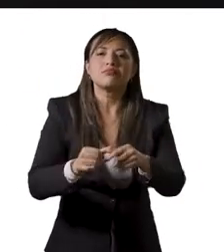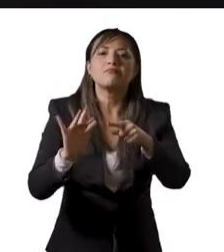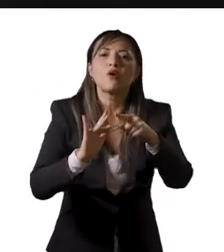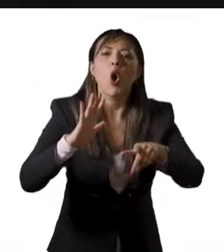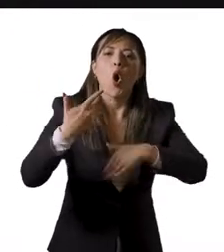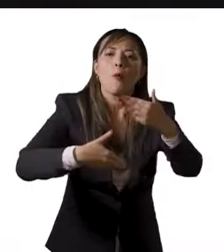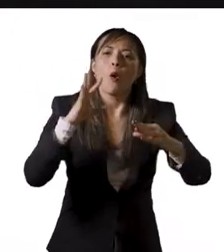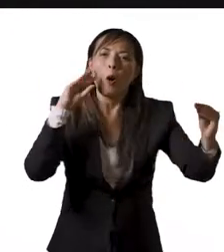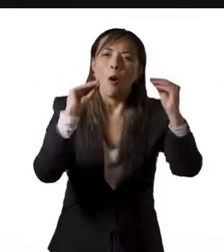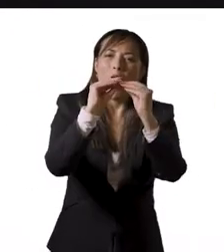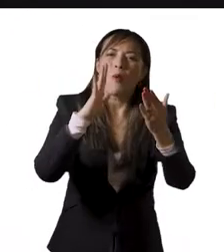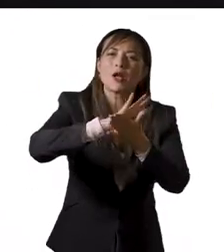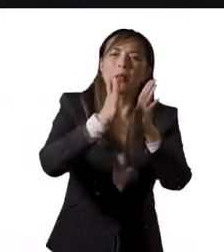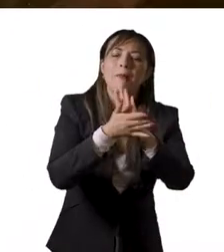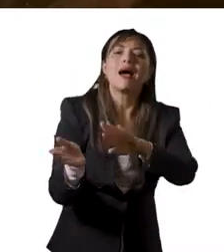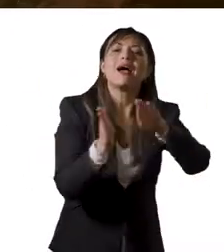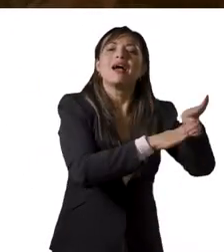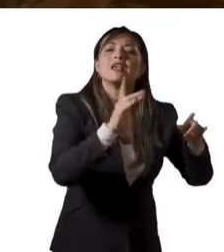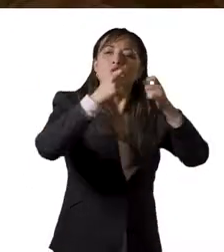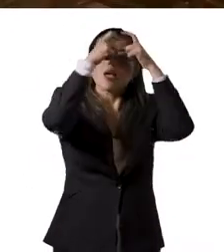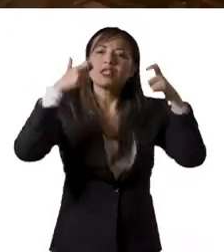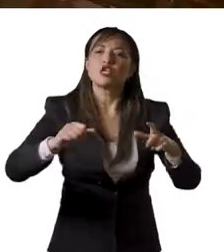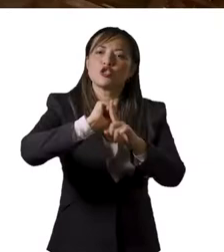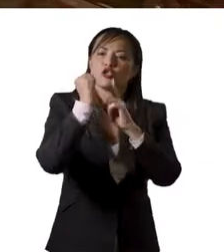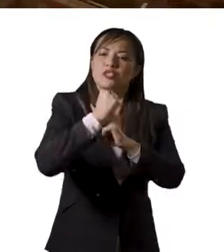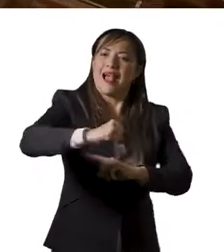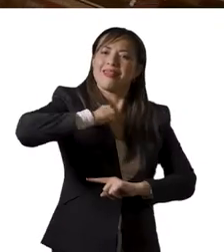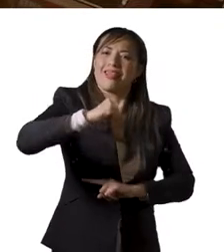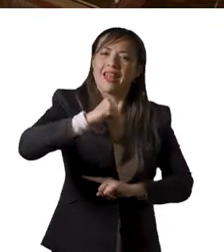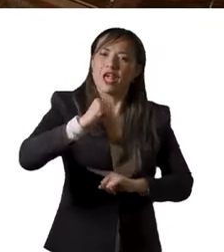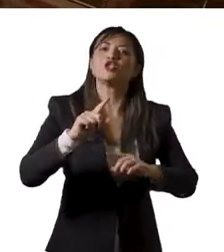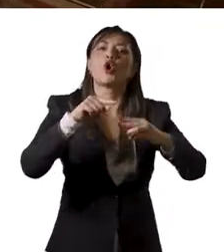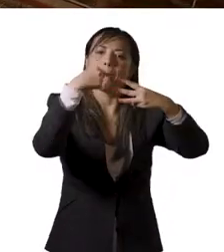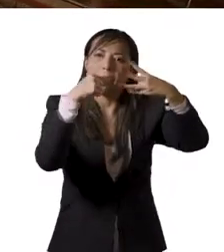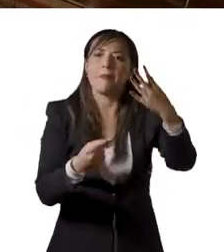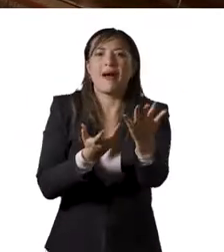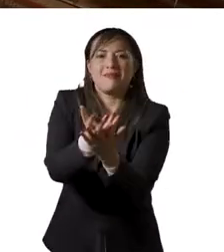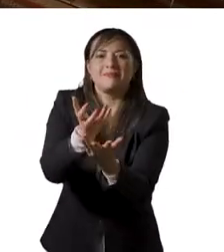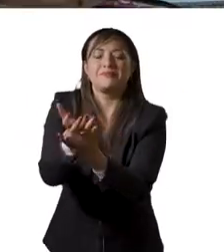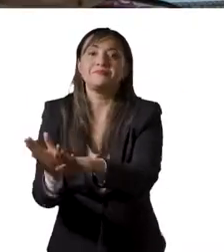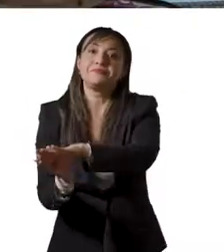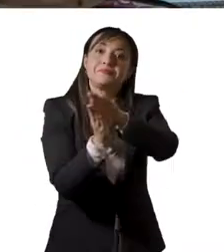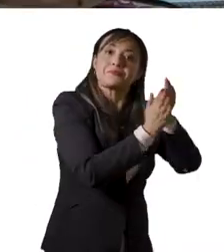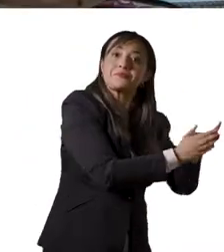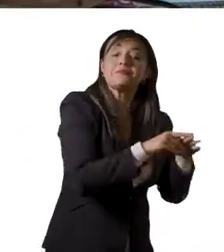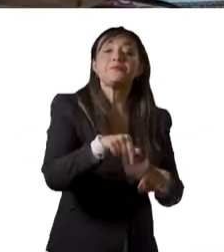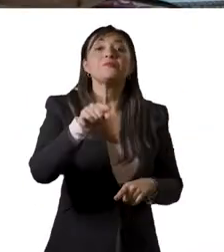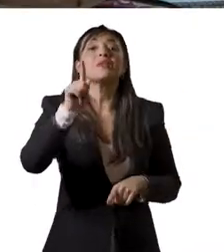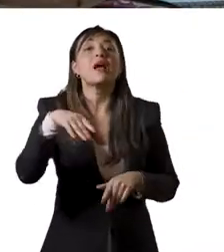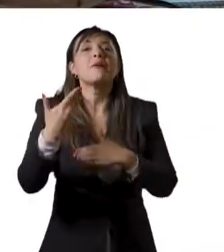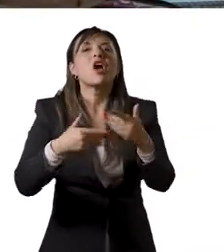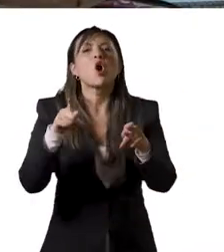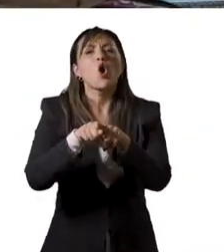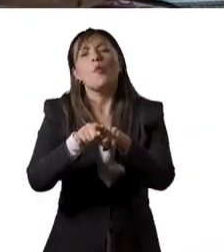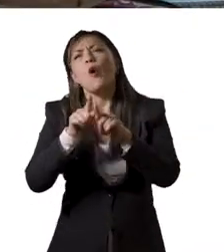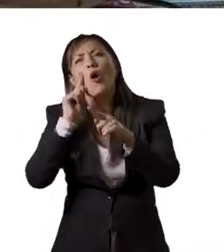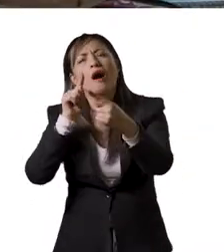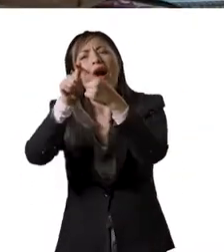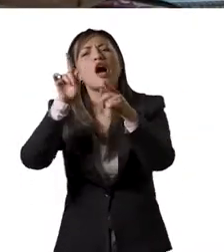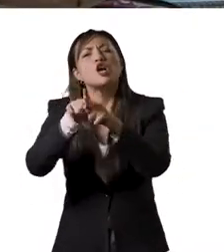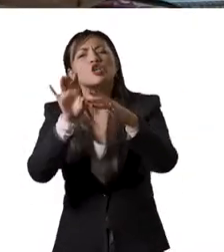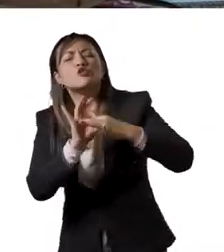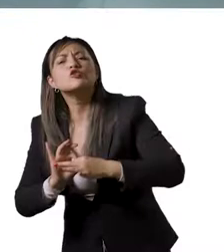la implementación plena de los Acuerdos de Paz y el Estado Social de Derecho. En el marco de la Estrategia de